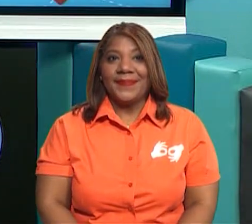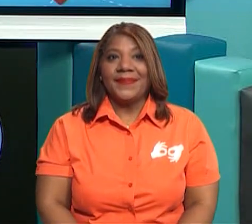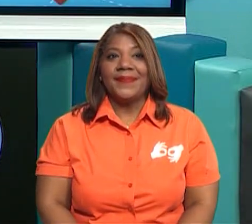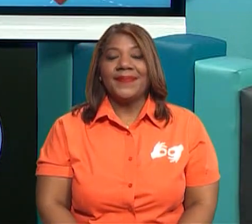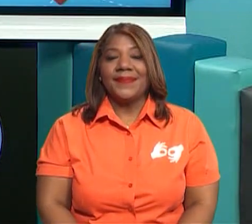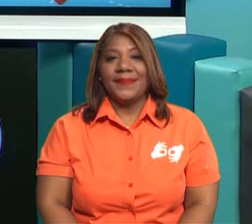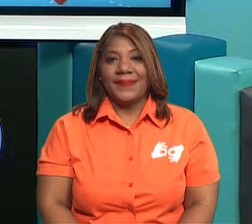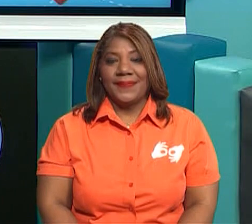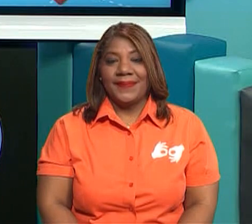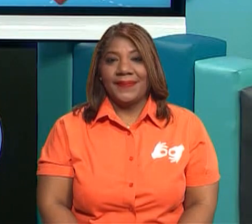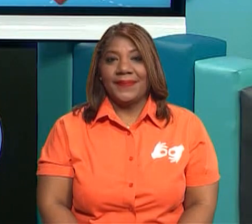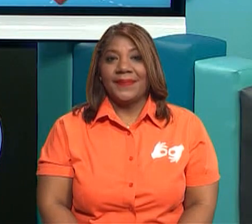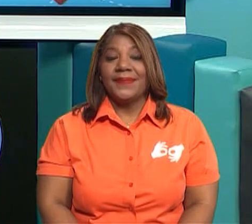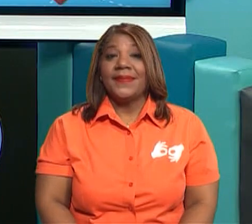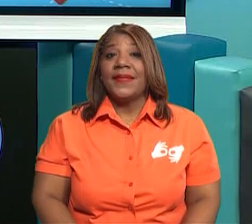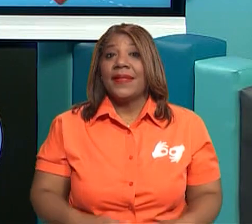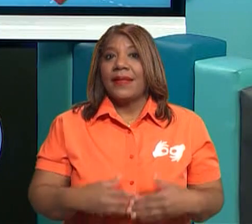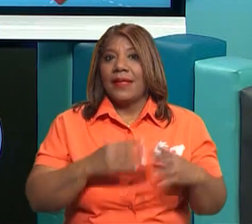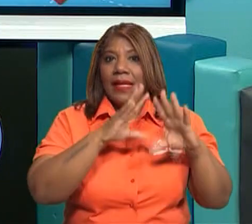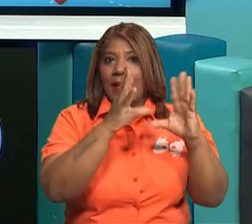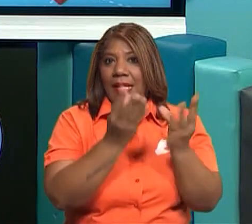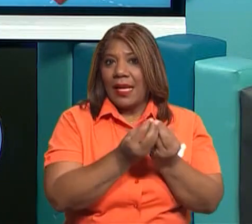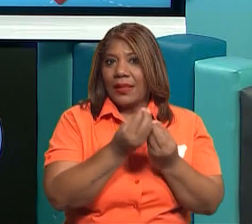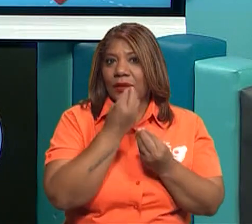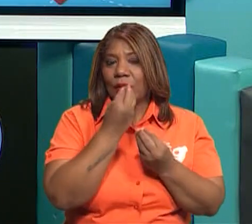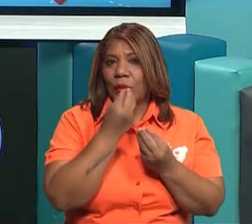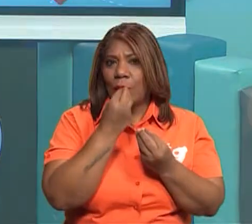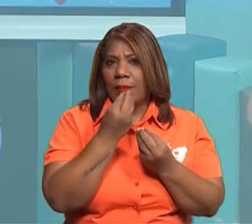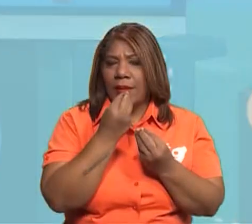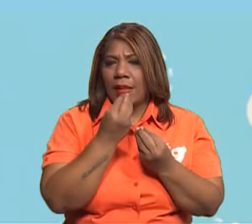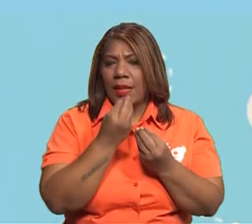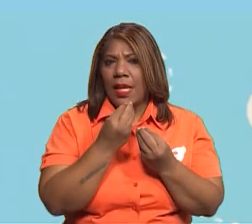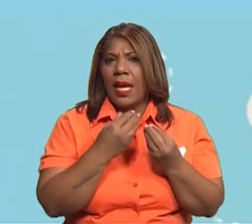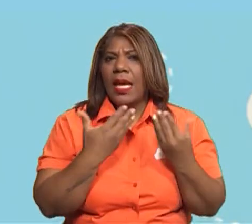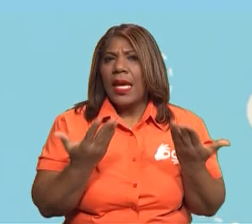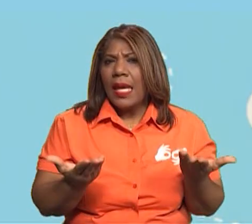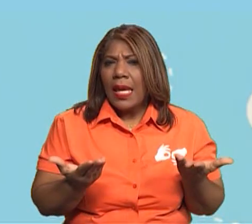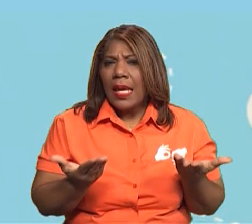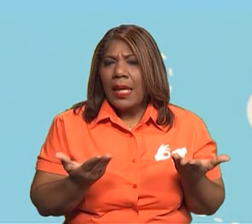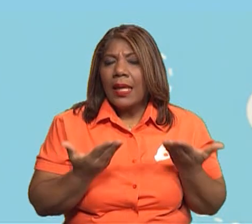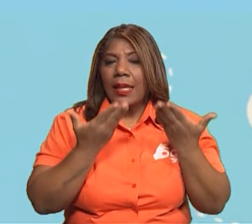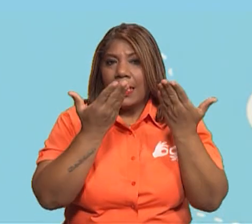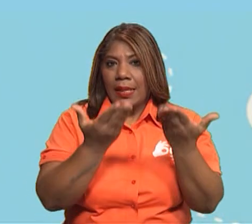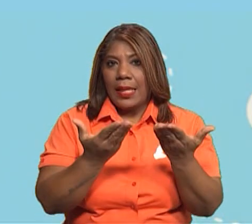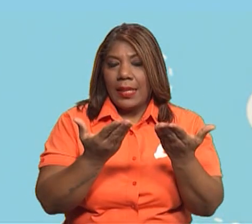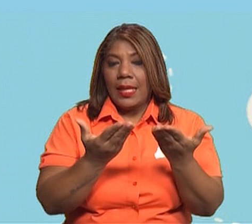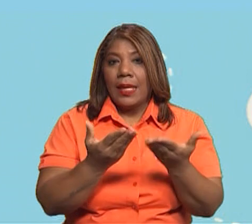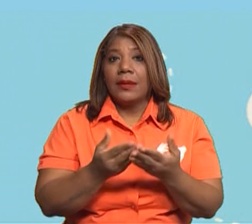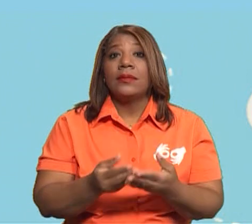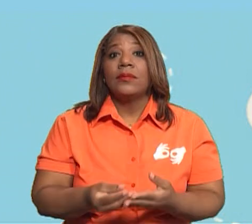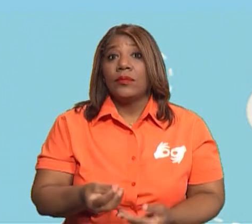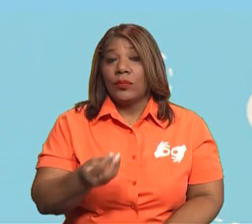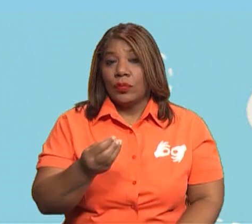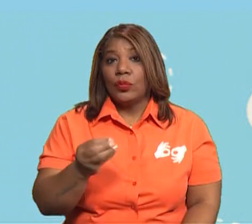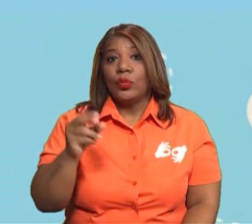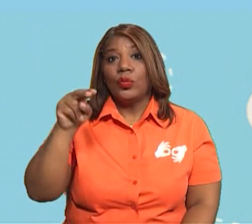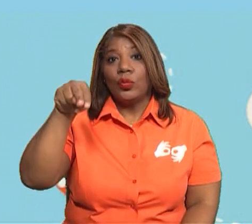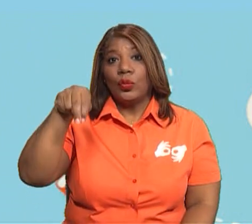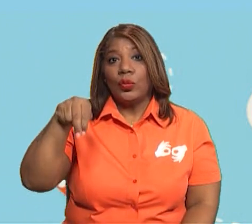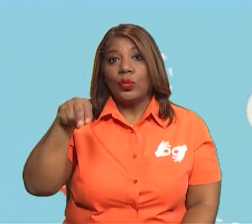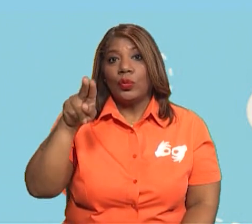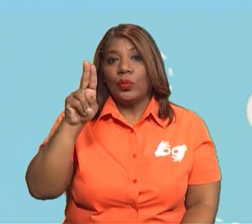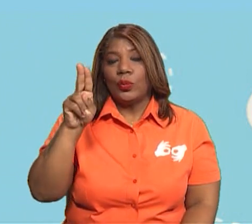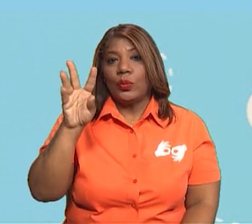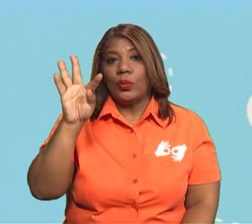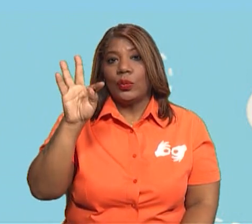niños, ¿qué nos aportan estos nutrientes? Nos aportan lo siguiente, nos dan